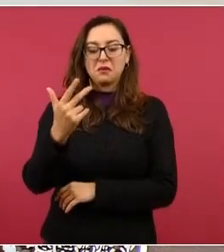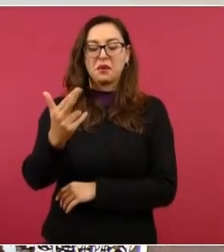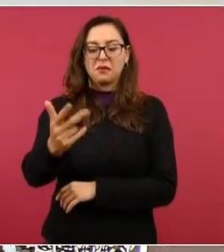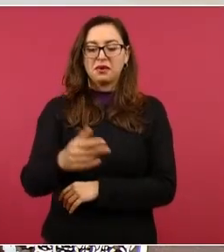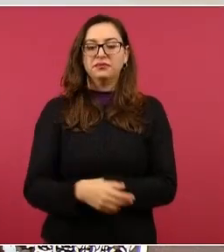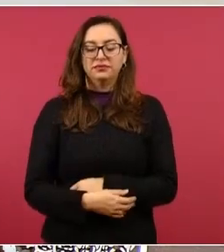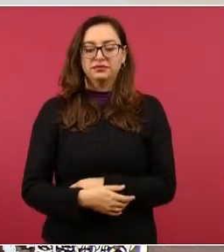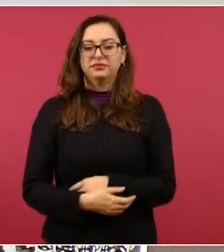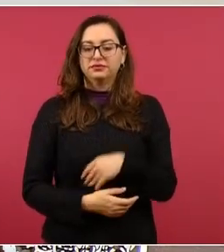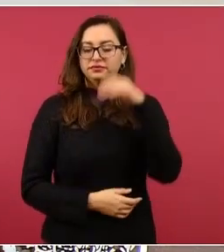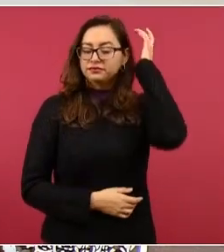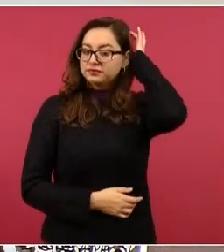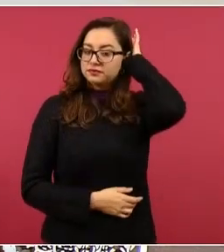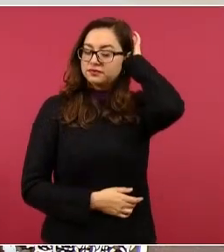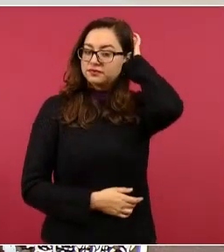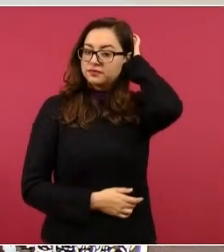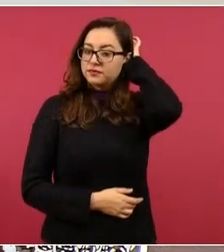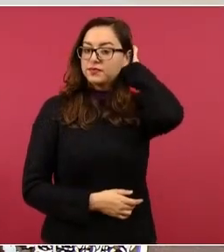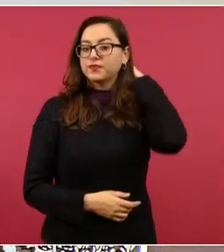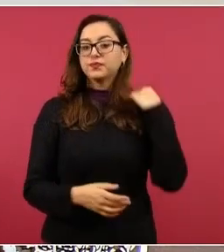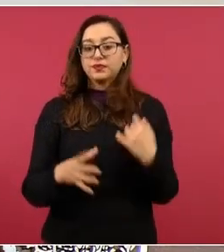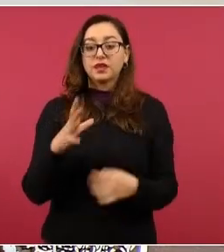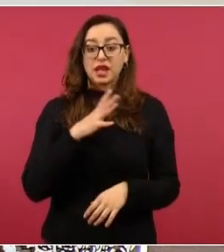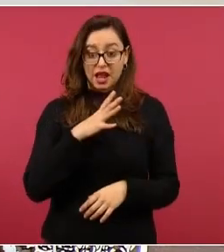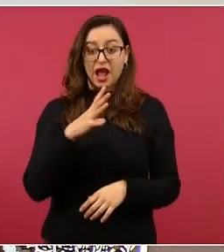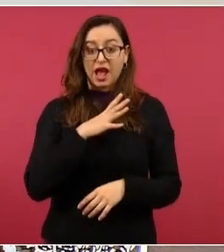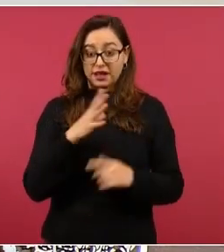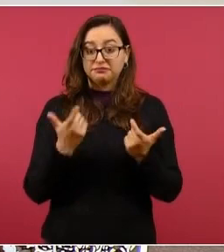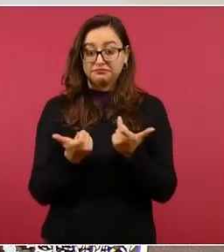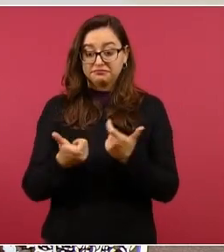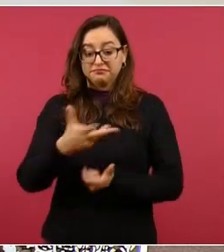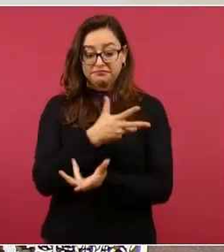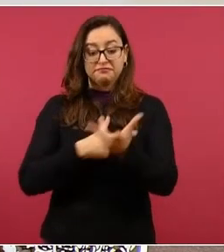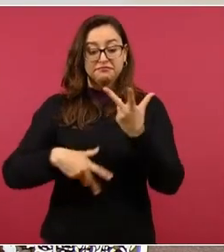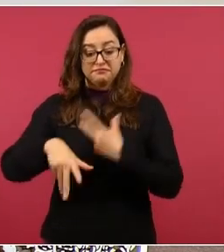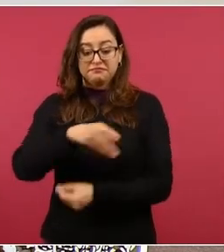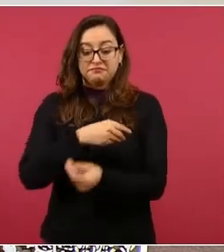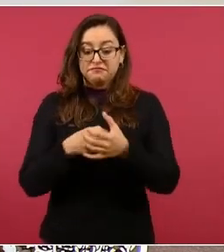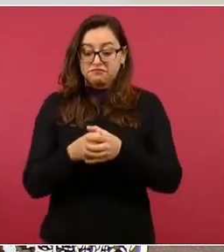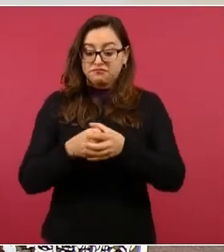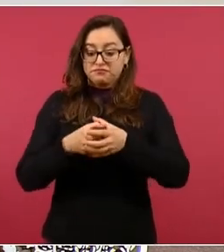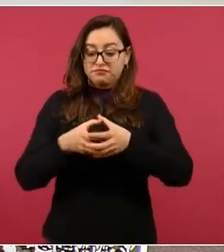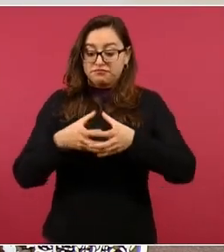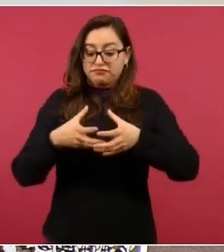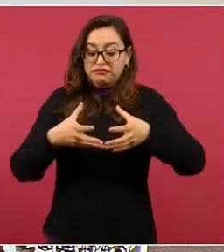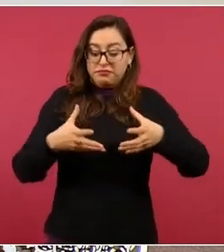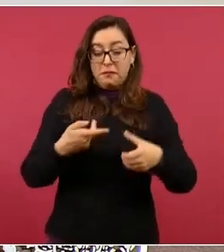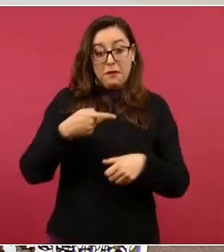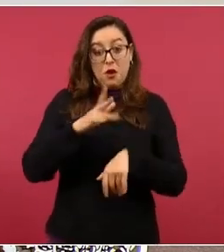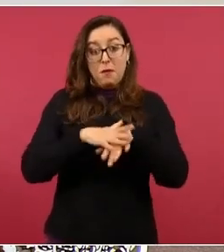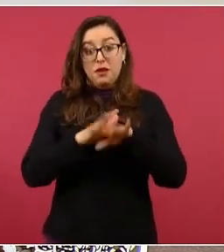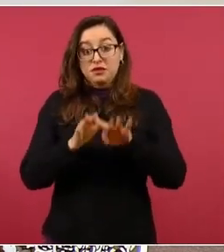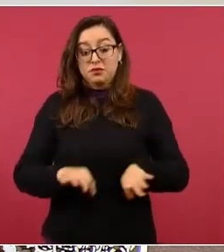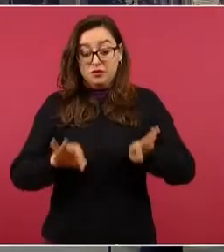Hay crecimiento económico y lo más importante es que hay bienestar,